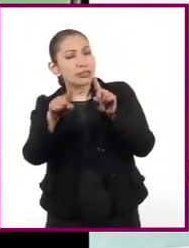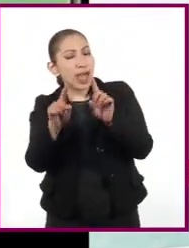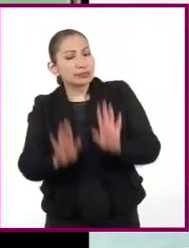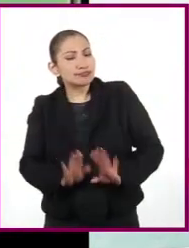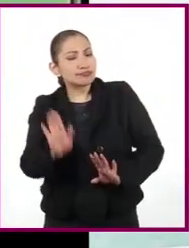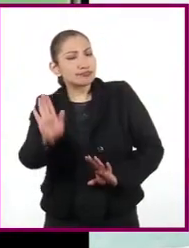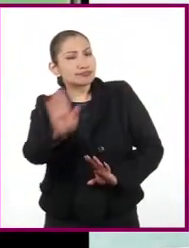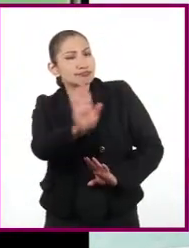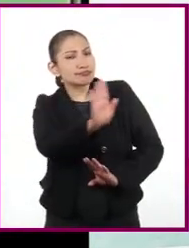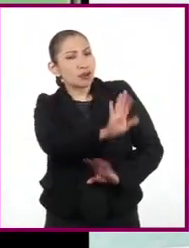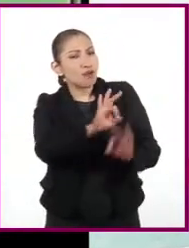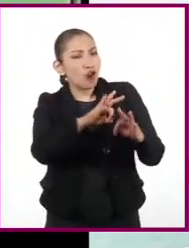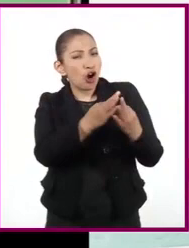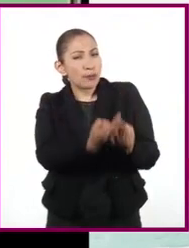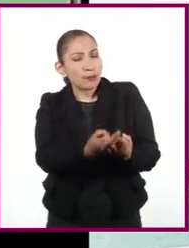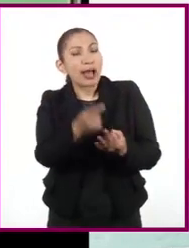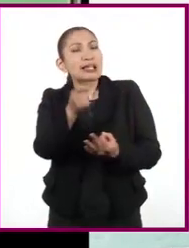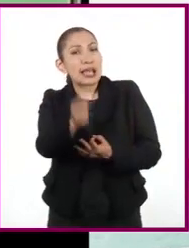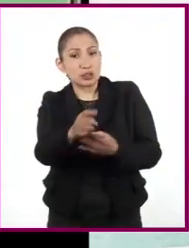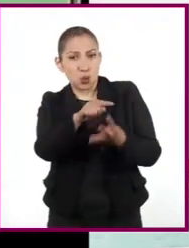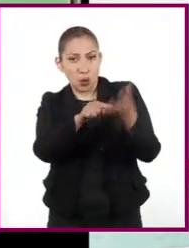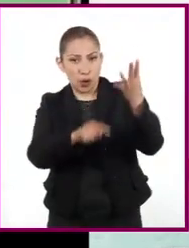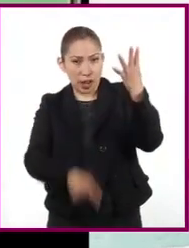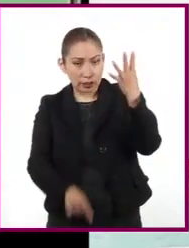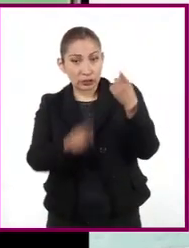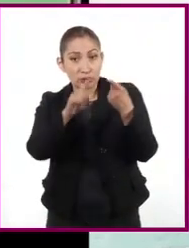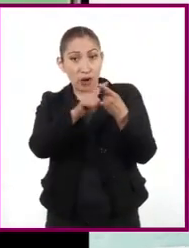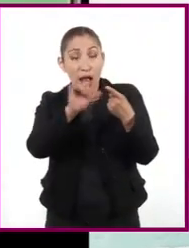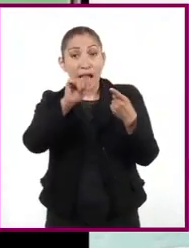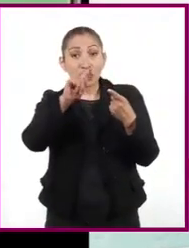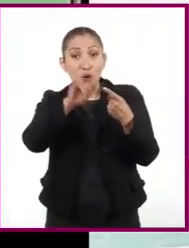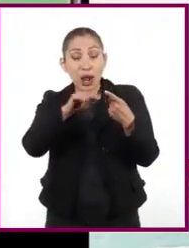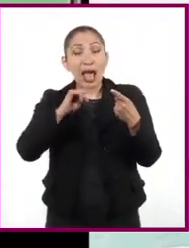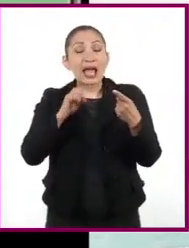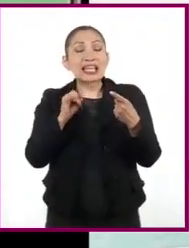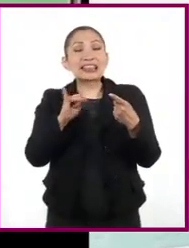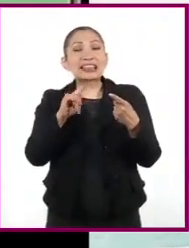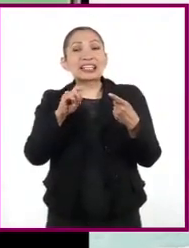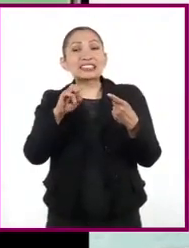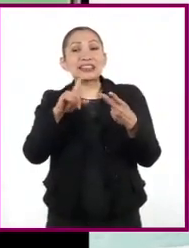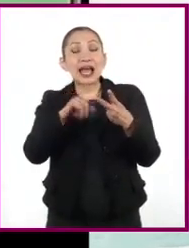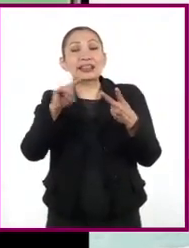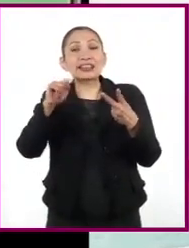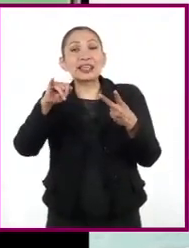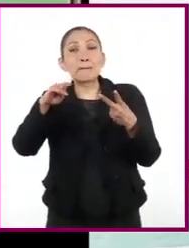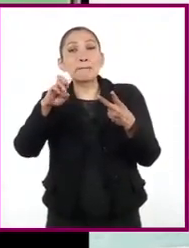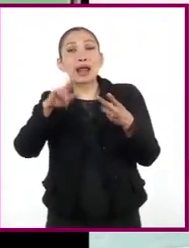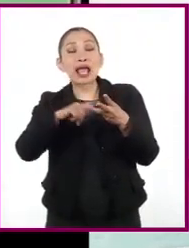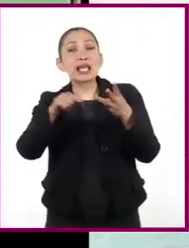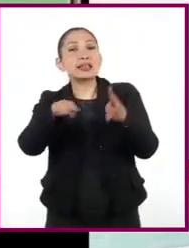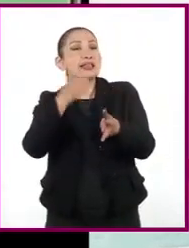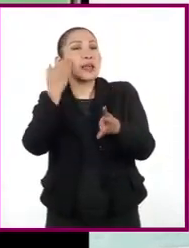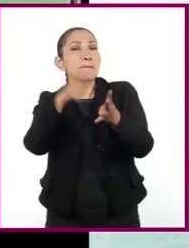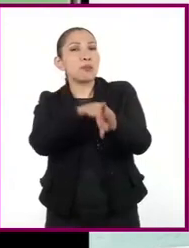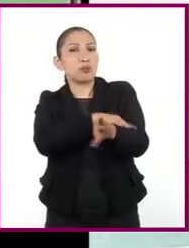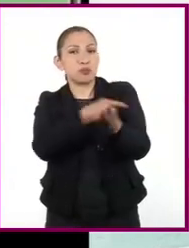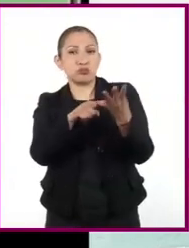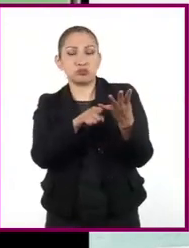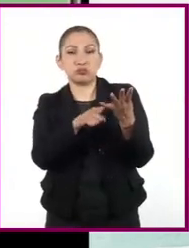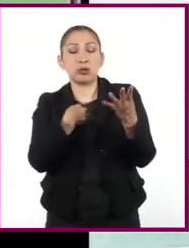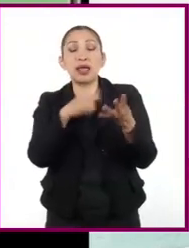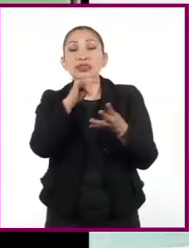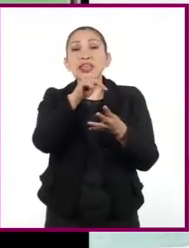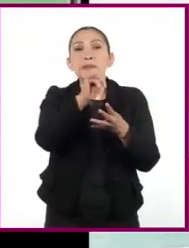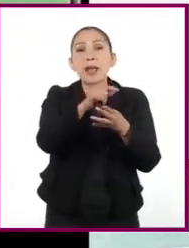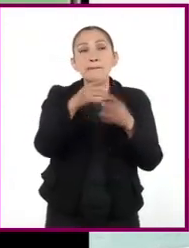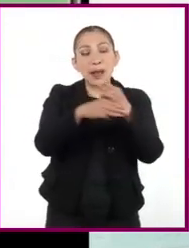cualidades sonoras, que principalmente son cuatro. Son la altura, la intensidad, la timbre y duración. El timbre tiene que ver con